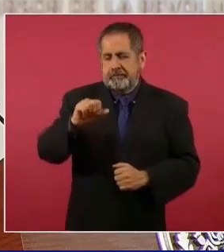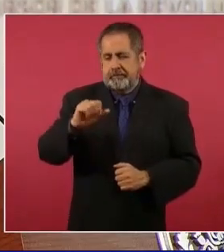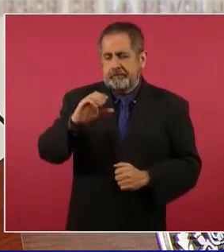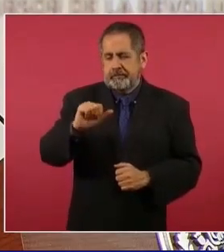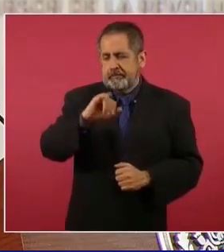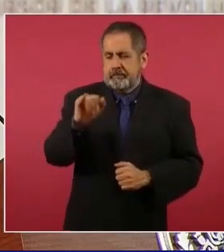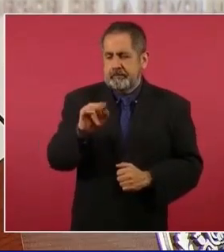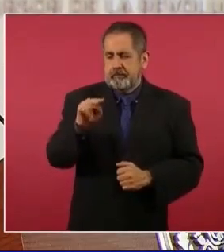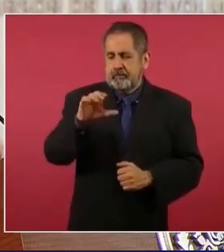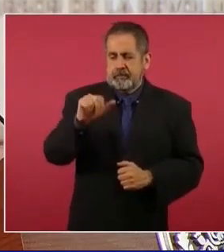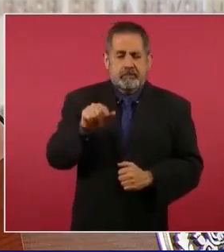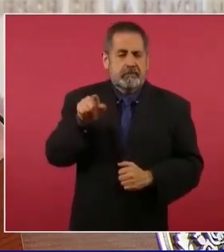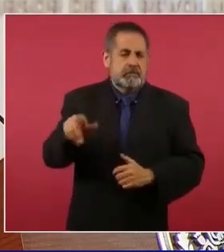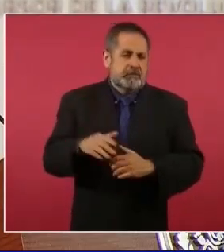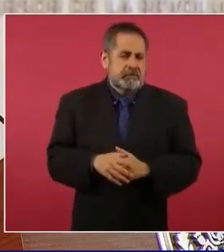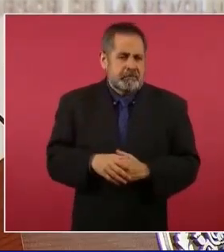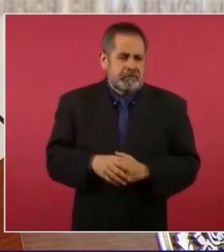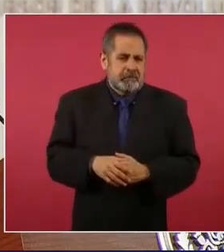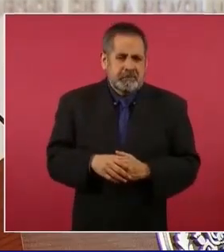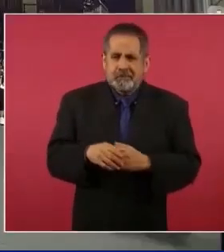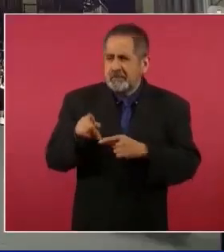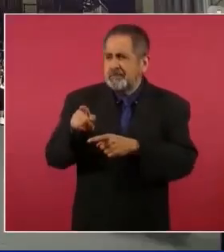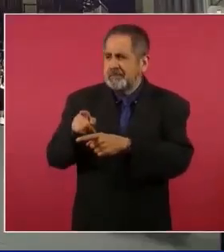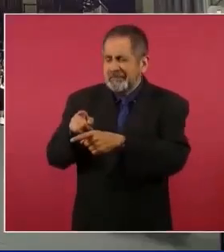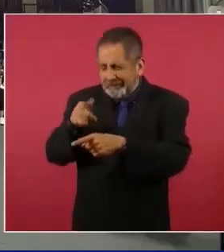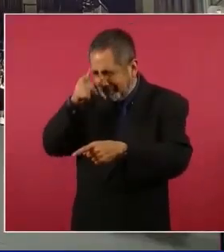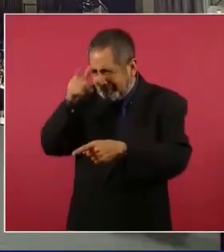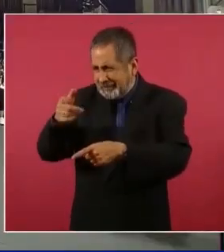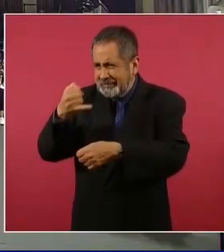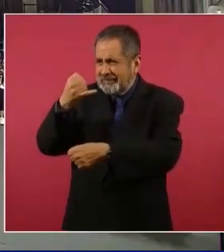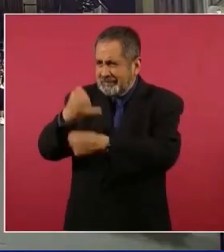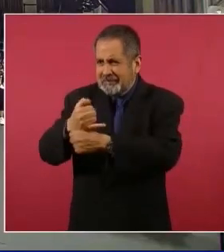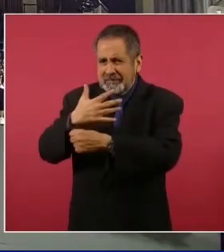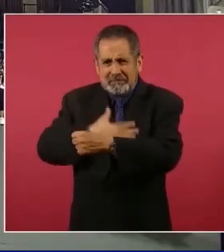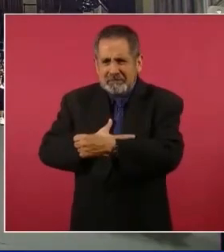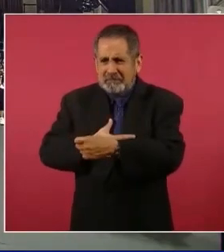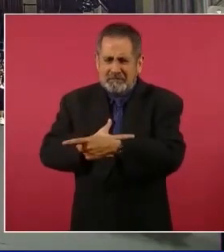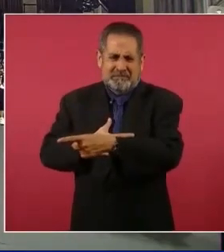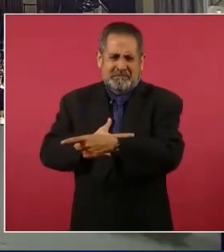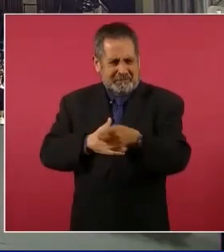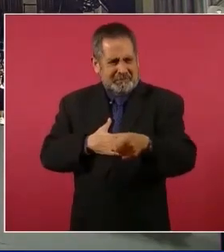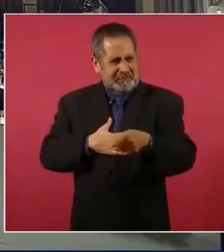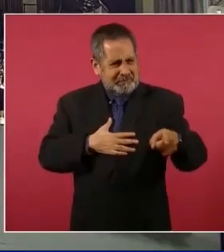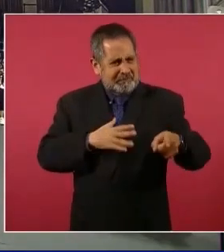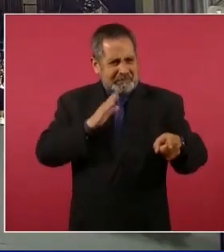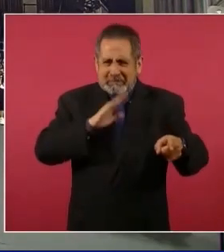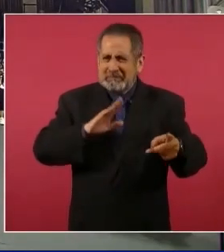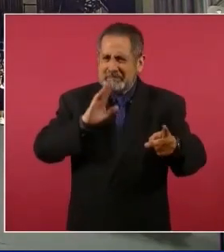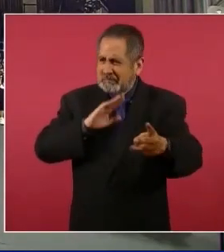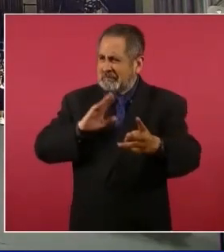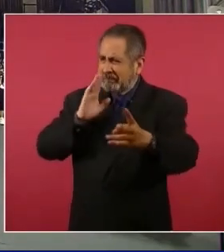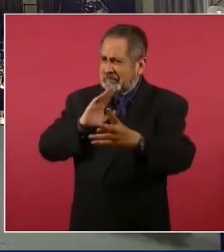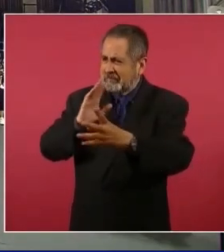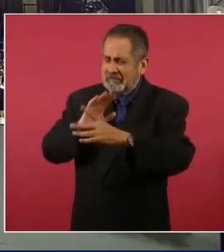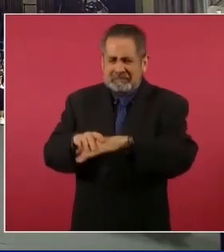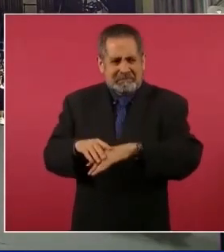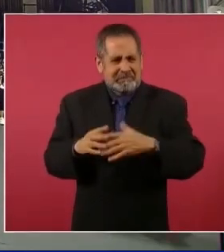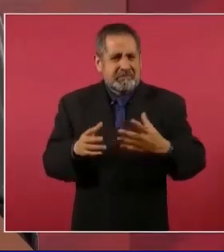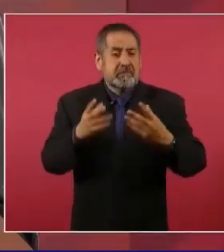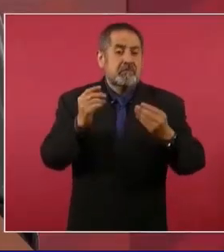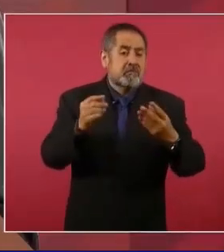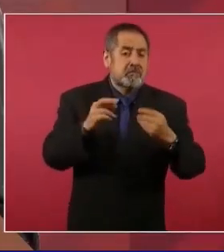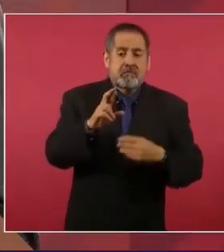y había muchísimas injusticias y también un racismo.